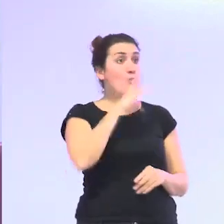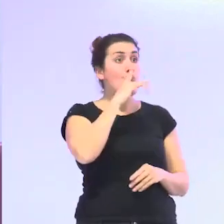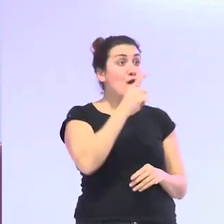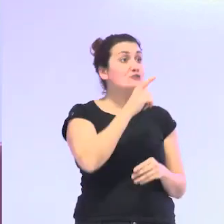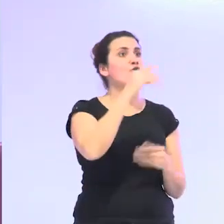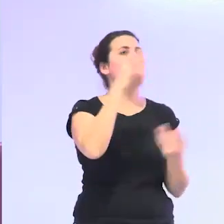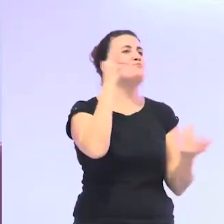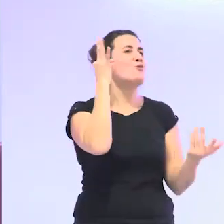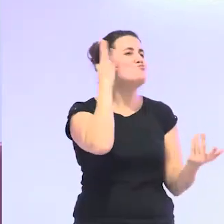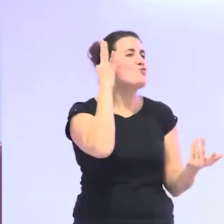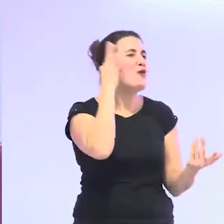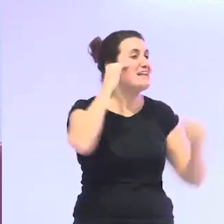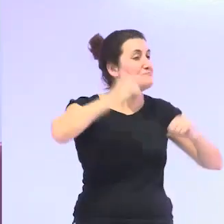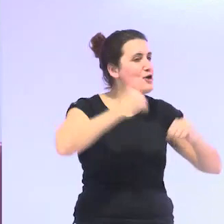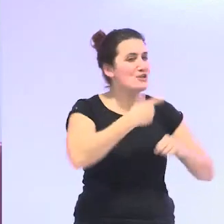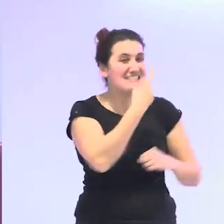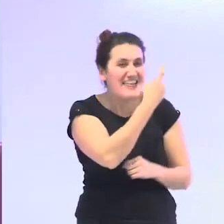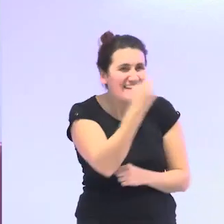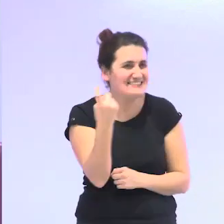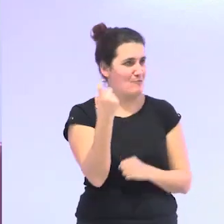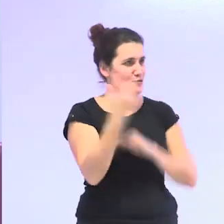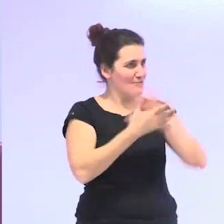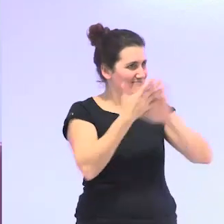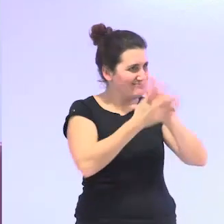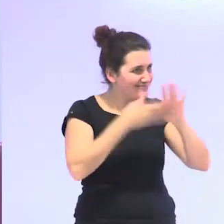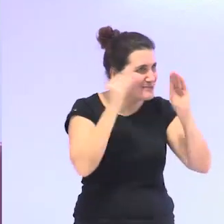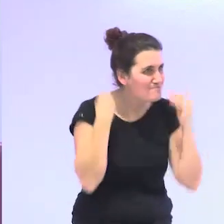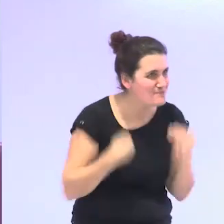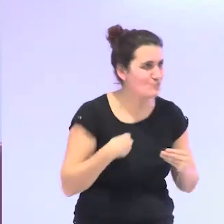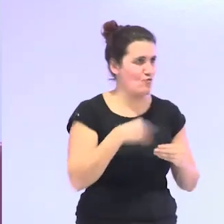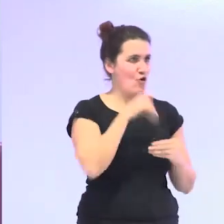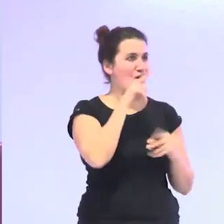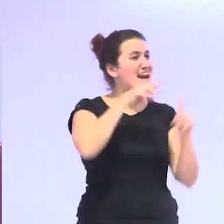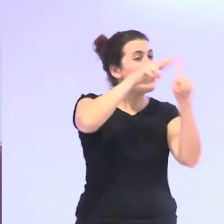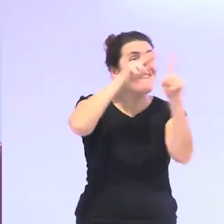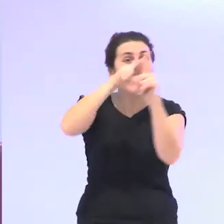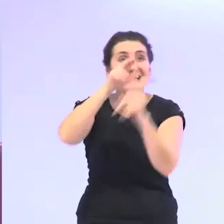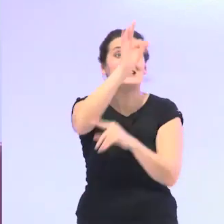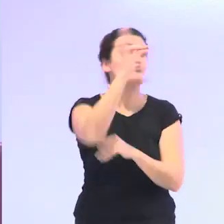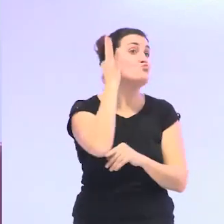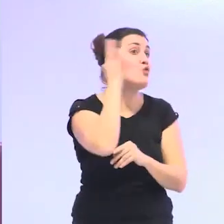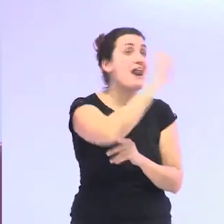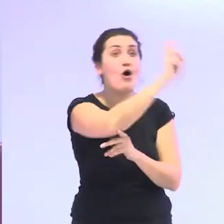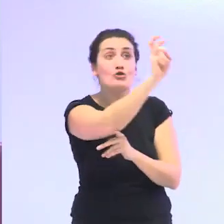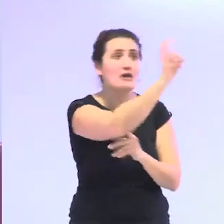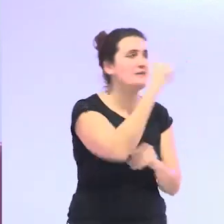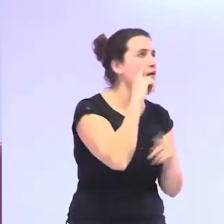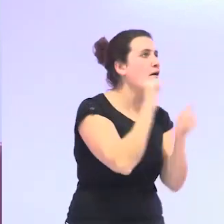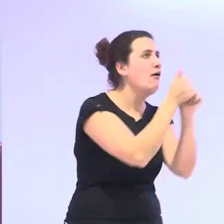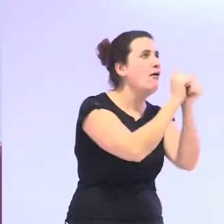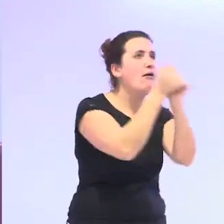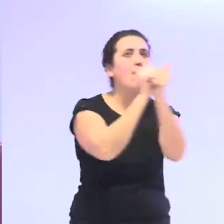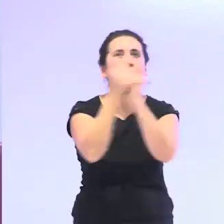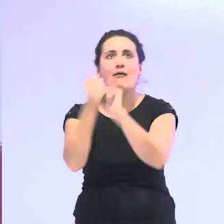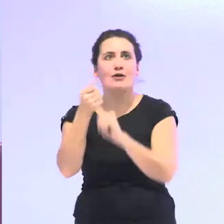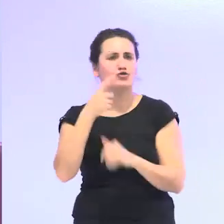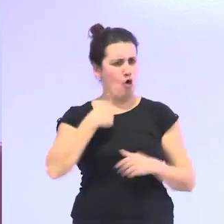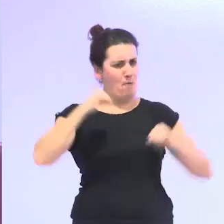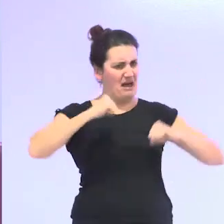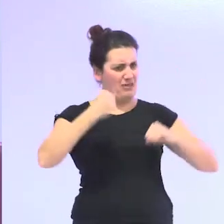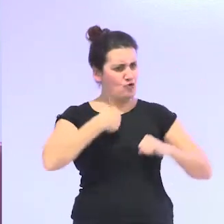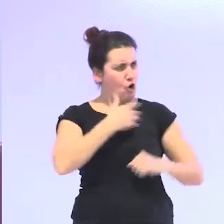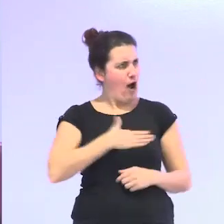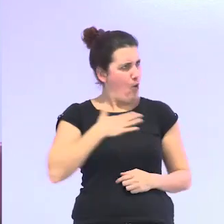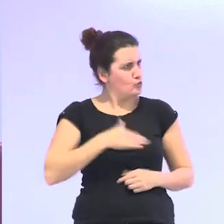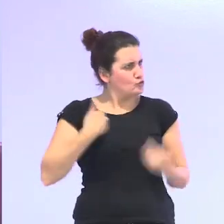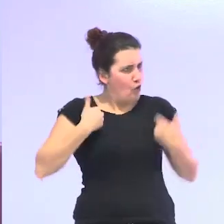mayores diciendo esto necesitamos mujeres mayores que sean referentes para otras mujeres y que digan yo he envejecido y me encuentro a